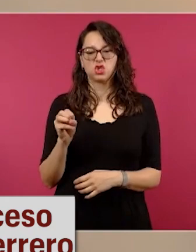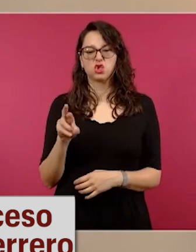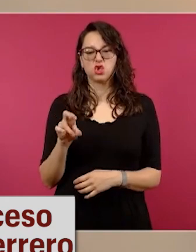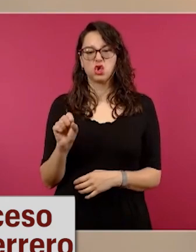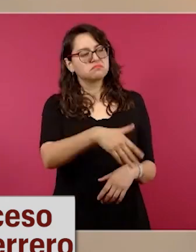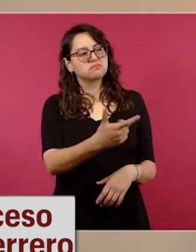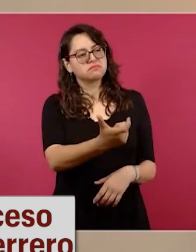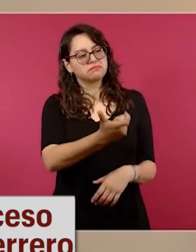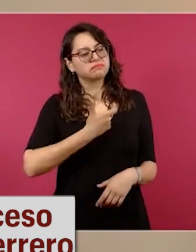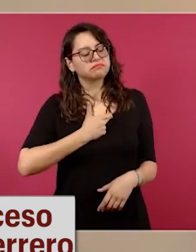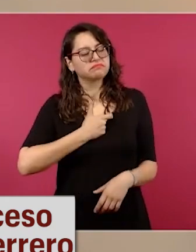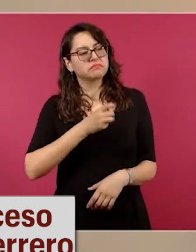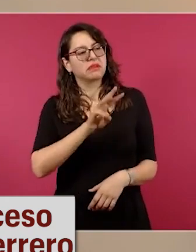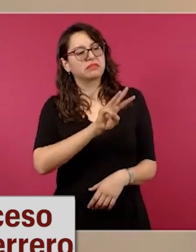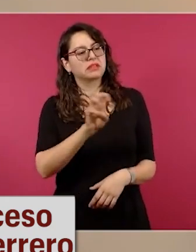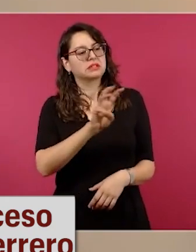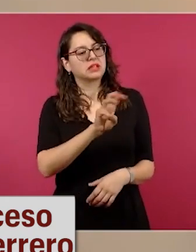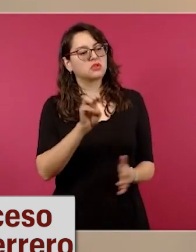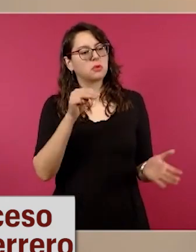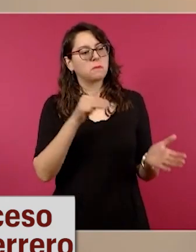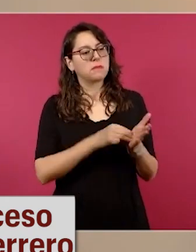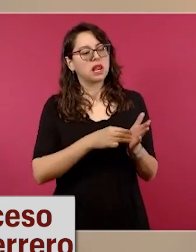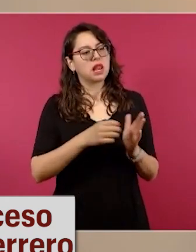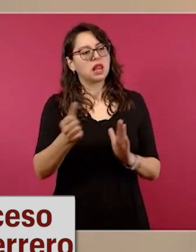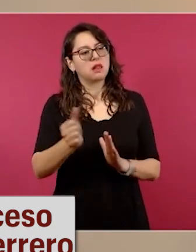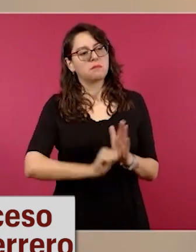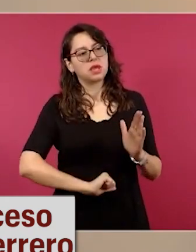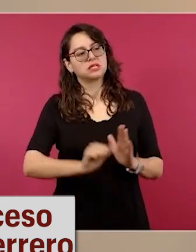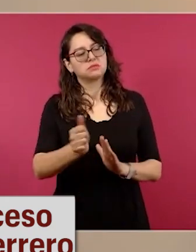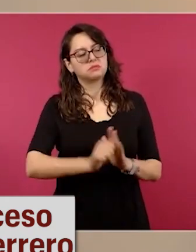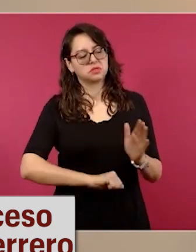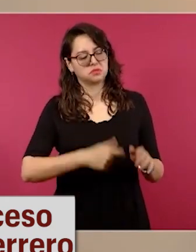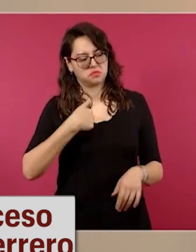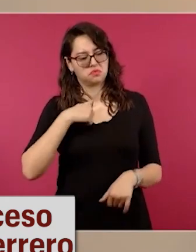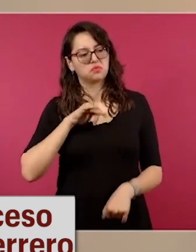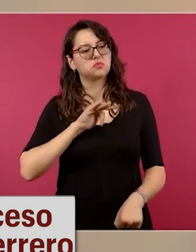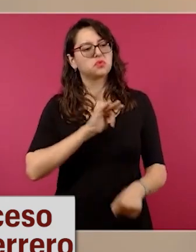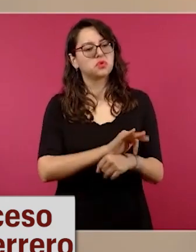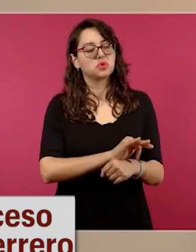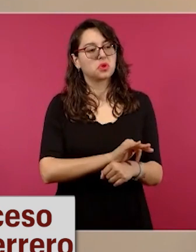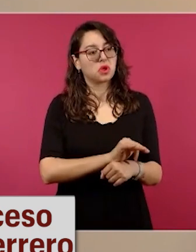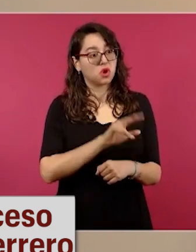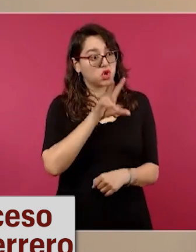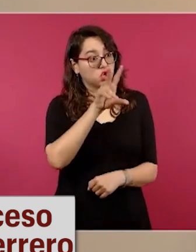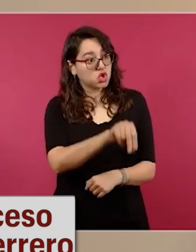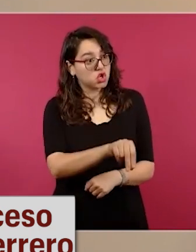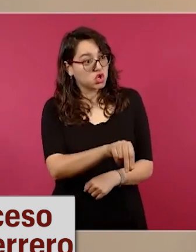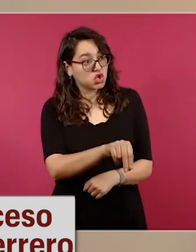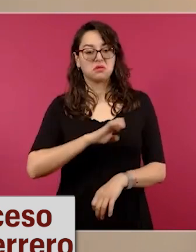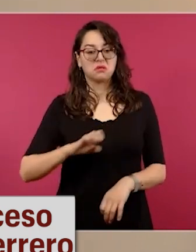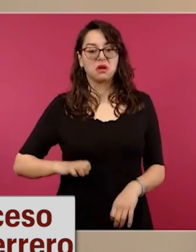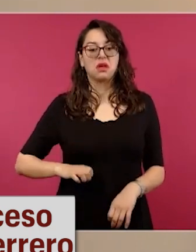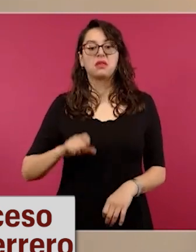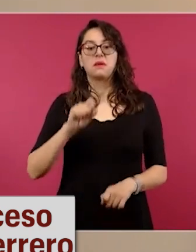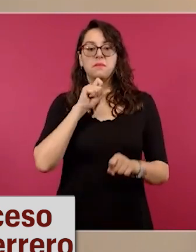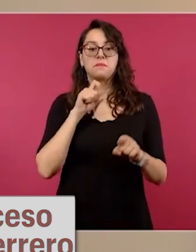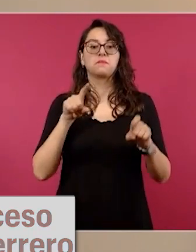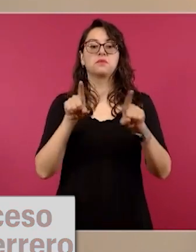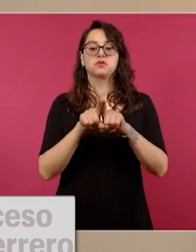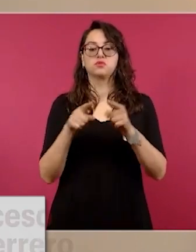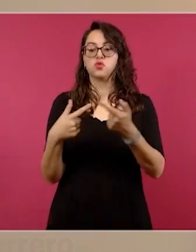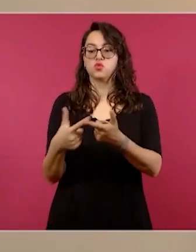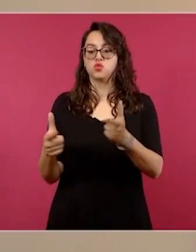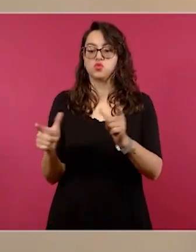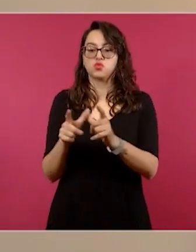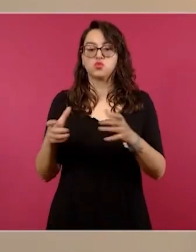Estatal de Guerrero, mencionó. El subsecretario indicó que por estos delitos a ambos policías estatales ya se les impuso la medida cautelar de prisión